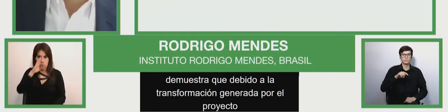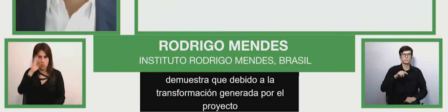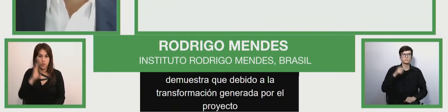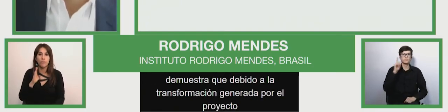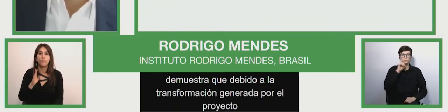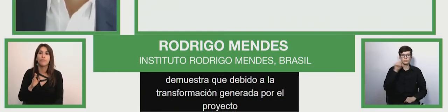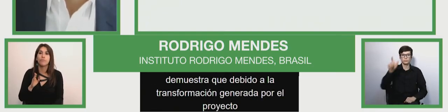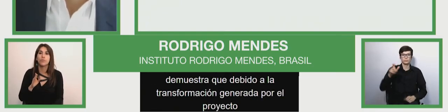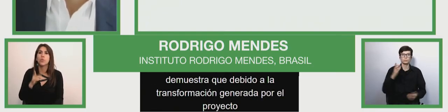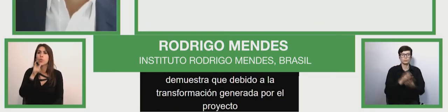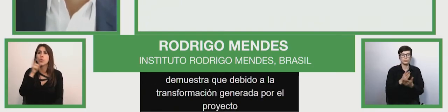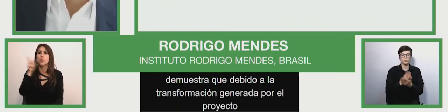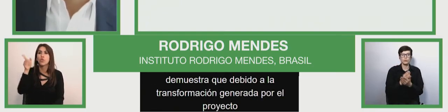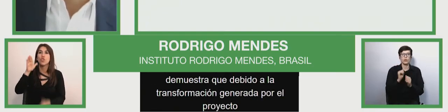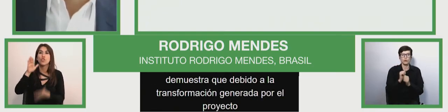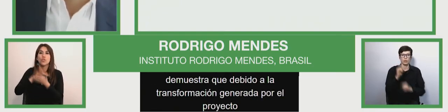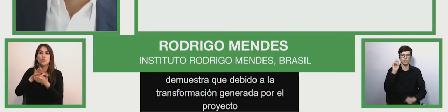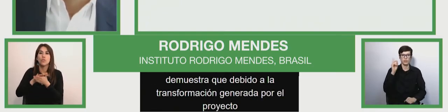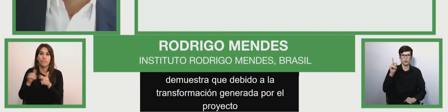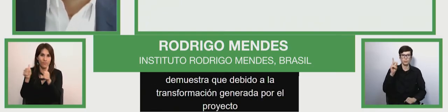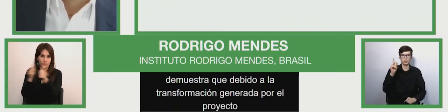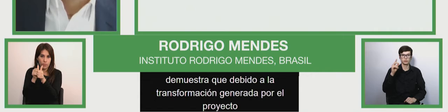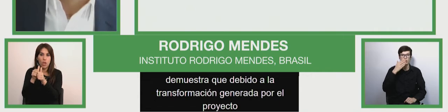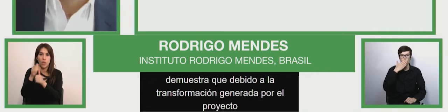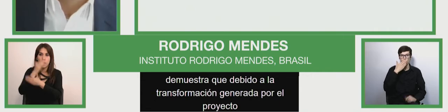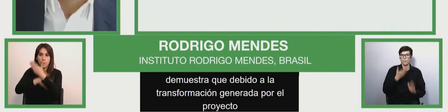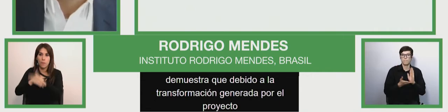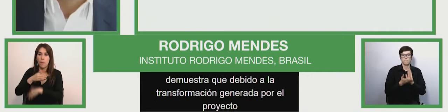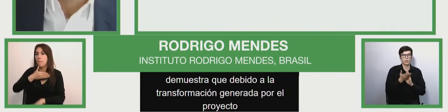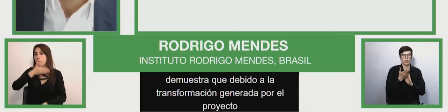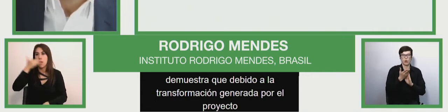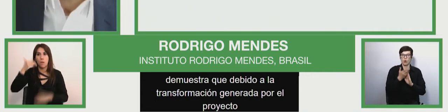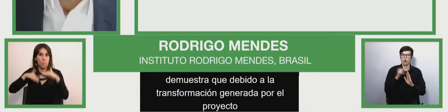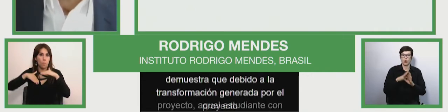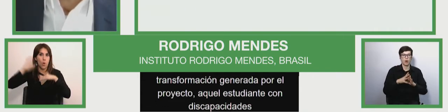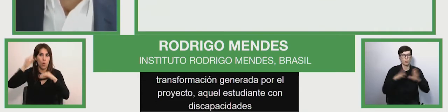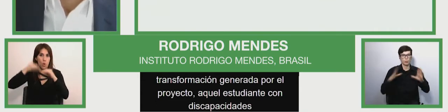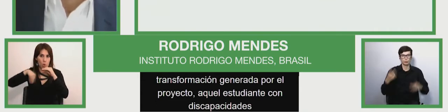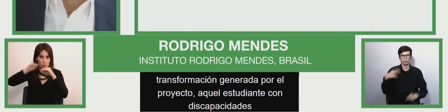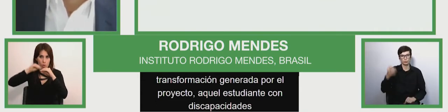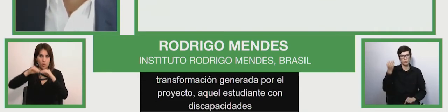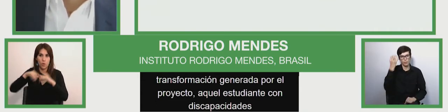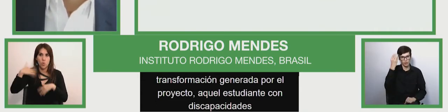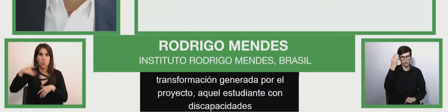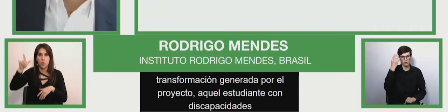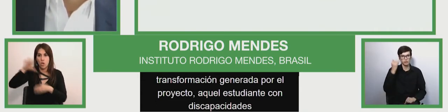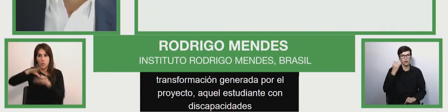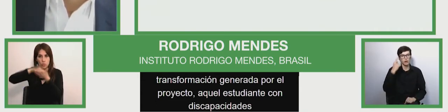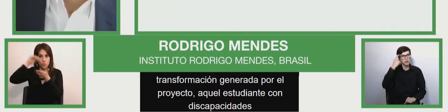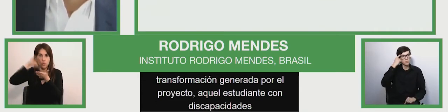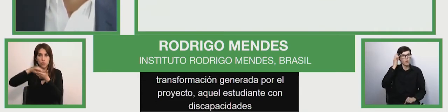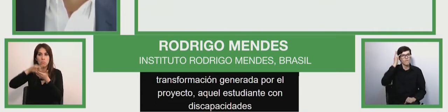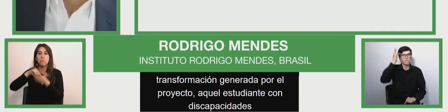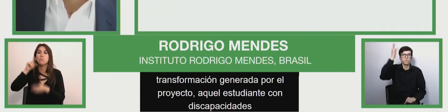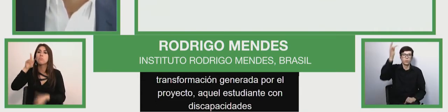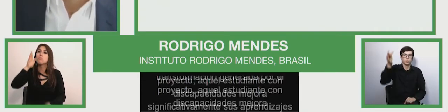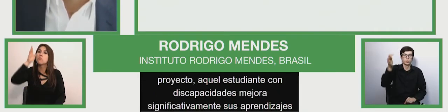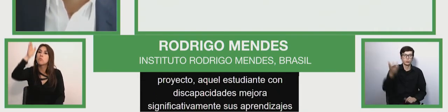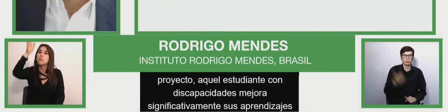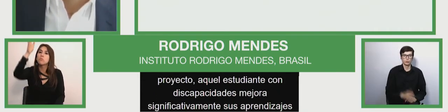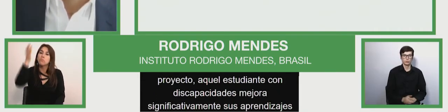con discapacidades mejoran significativamente sus aprendizajes y prospección prospectos para el futuro